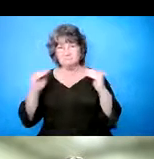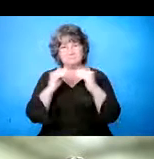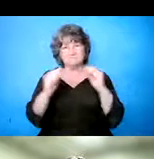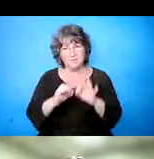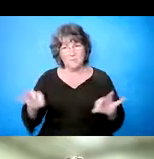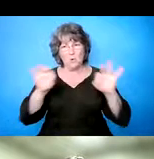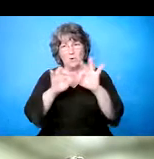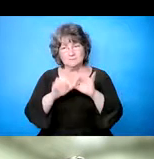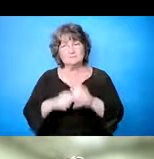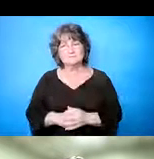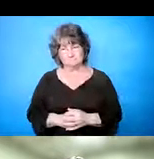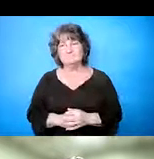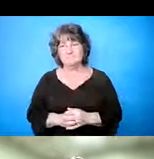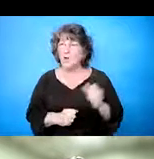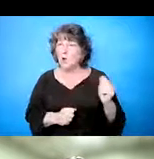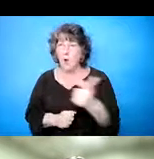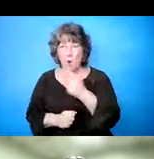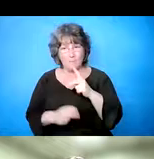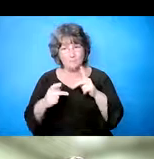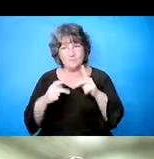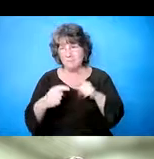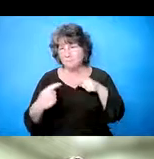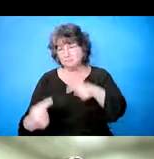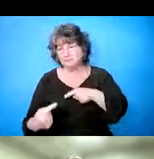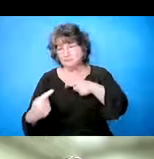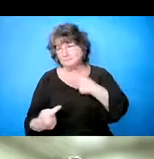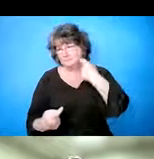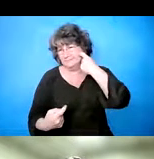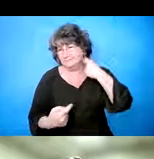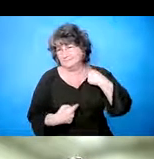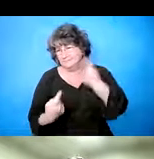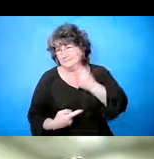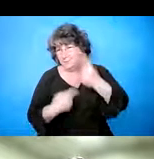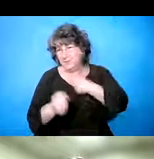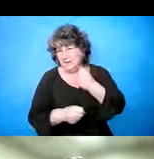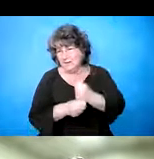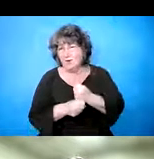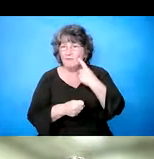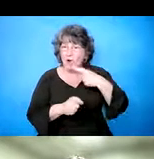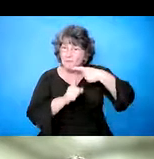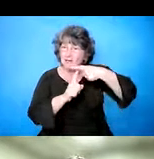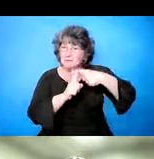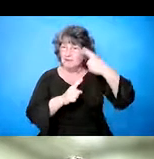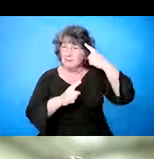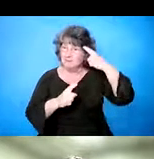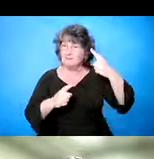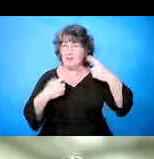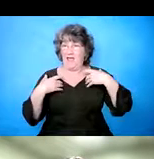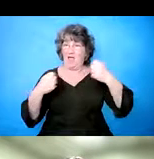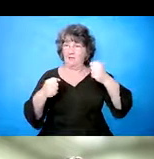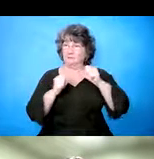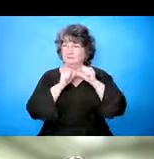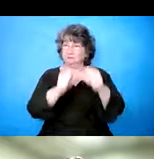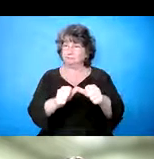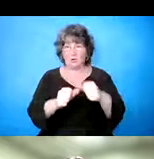Y todos nosotros hemos tenido dificultad en, en, en, tras este año, de mantener una, un, salud